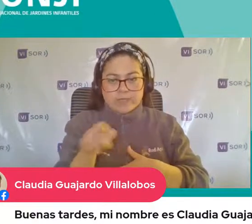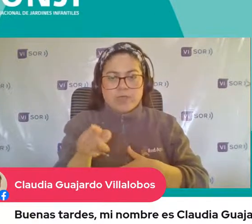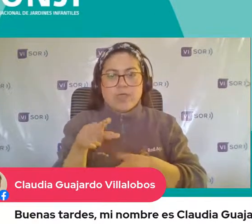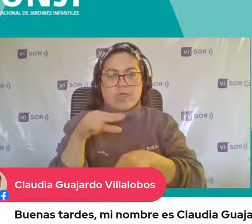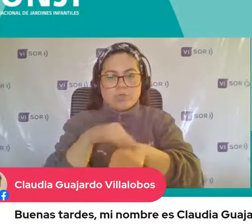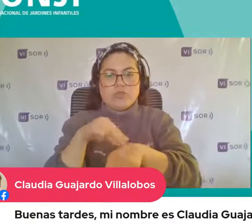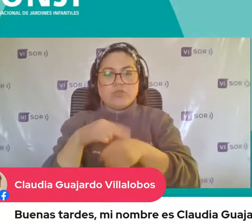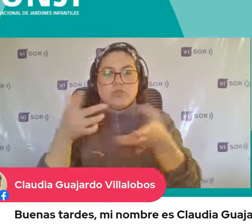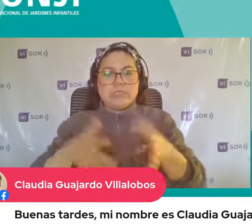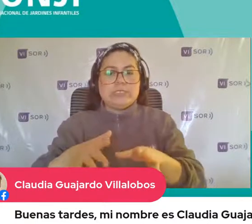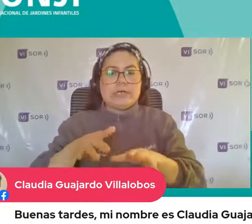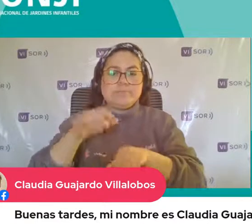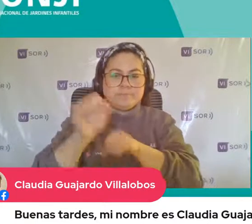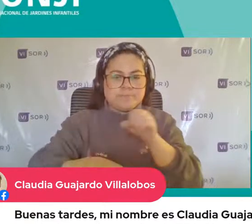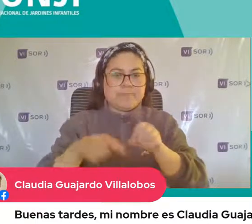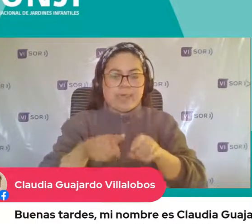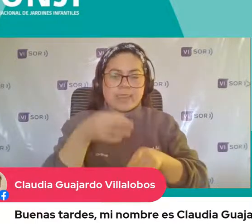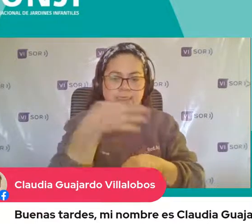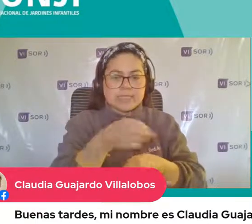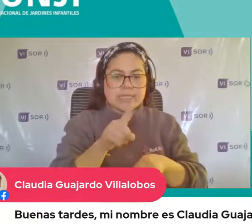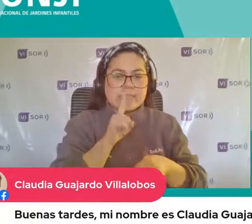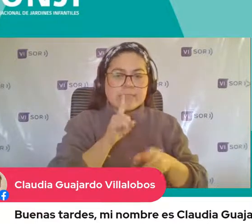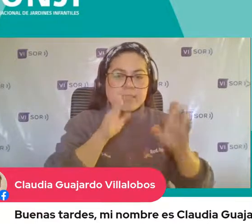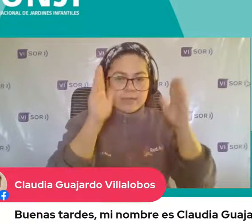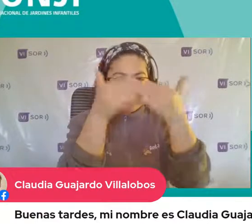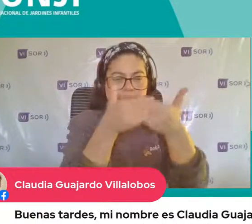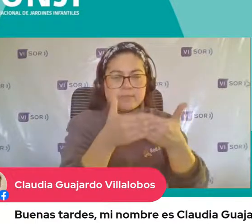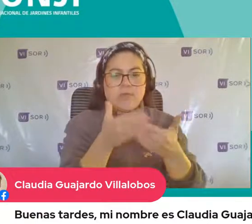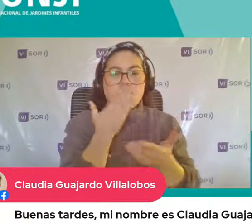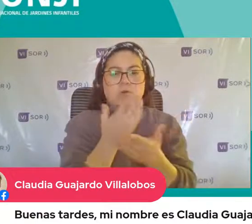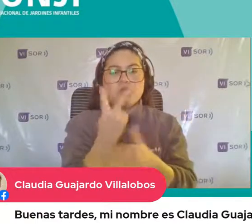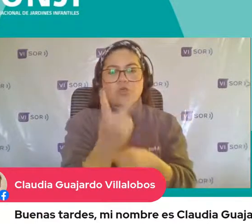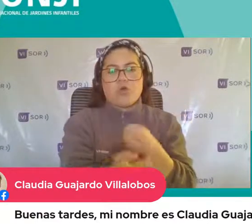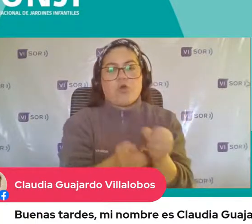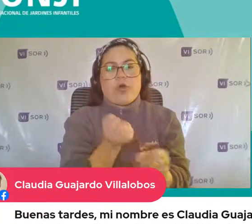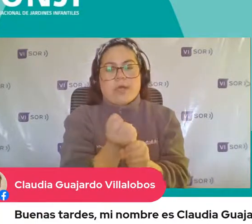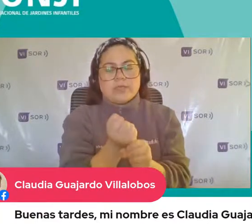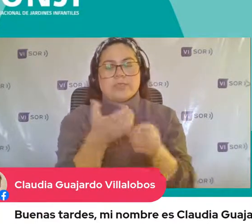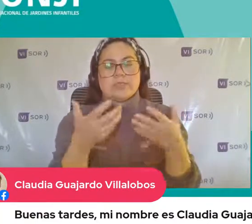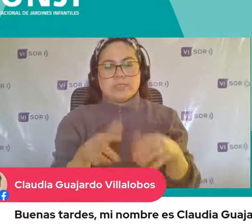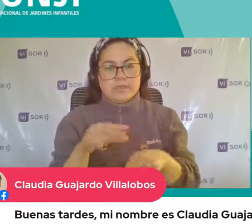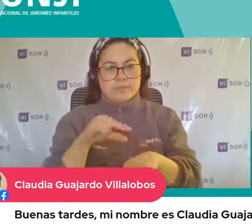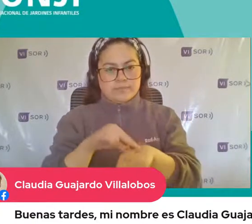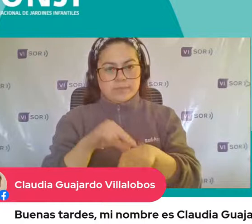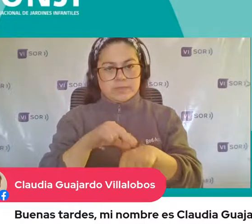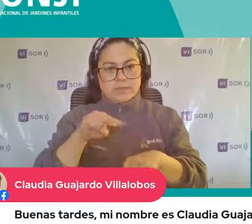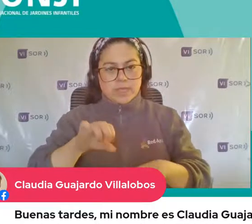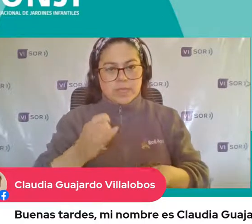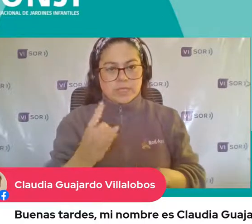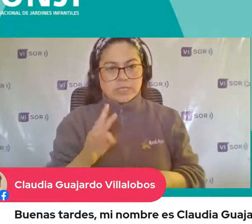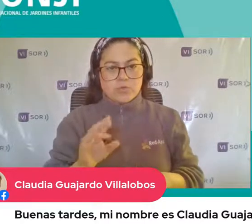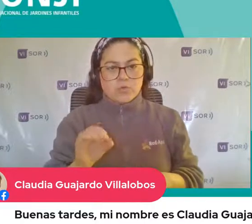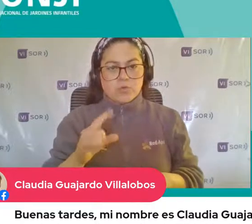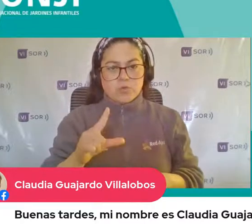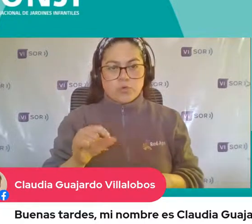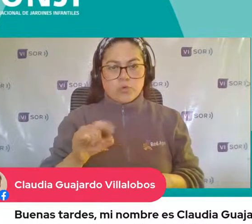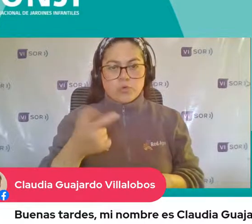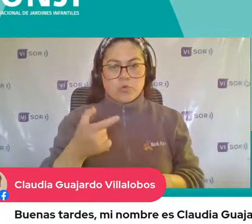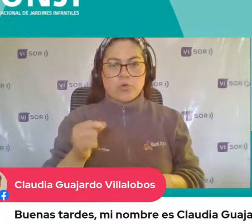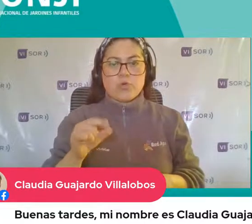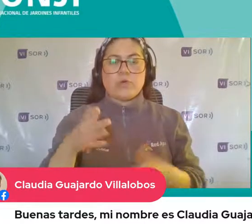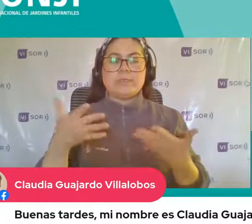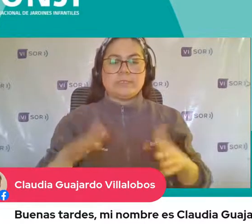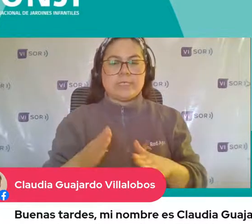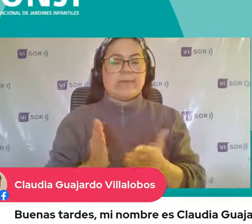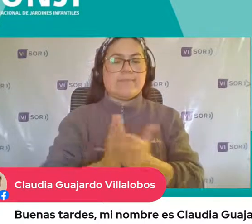es por lo mismo Como que En general Desde los 2 años En adelante Ya pueden Los neurólogos En general Son más Vecidores